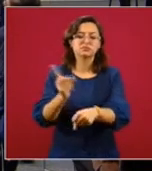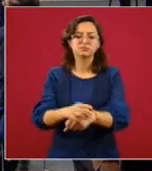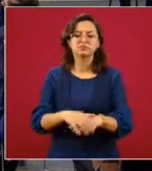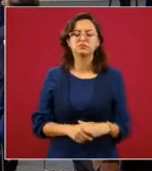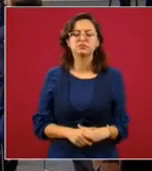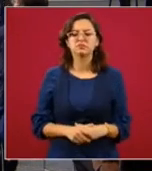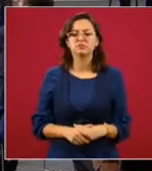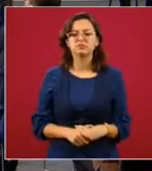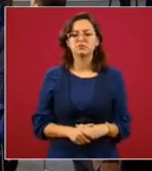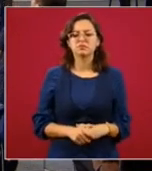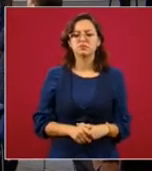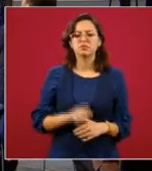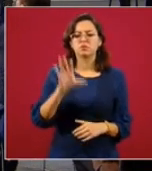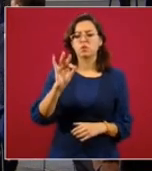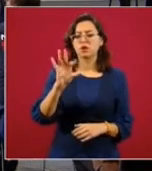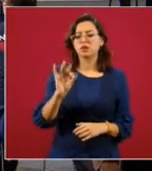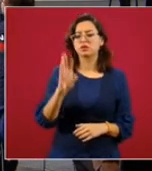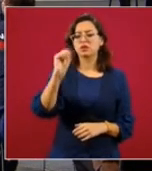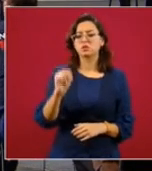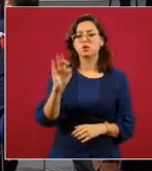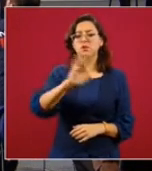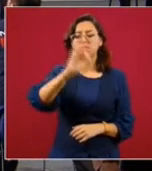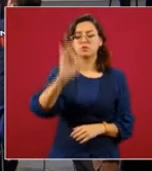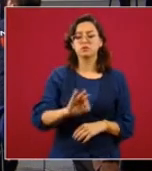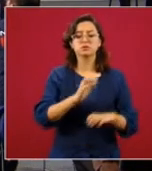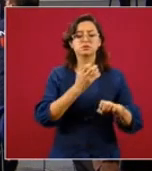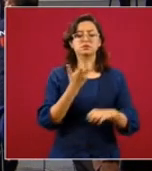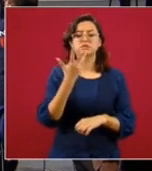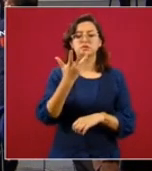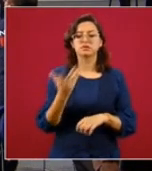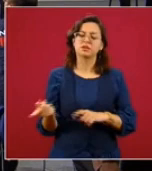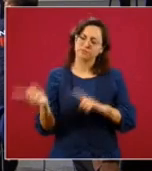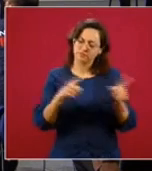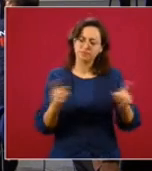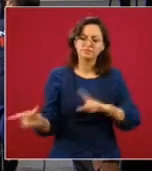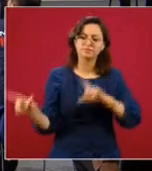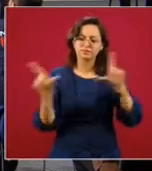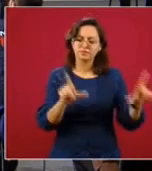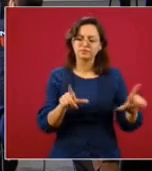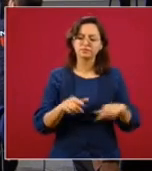49 por ciento de los homicidios en cinco estados. A ver, regrésala.